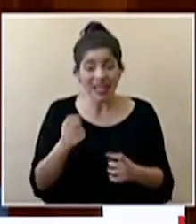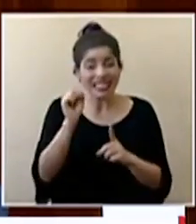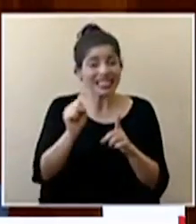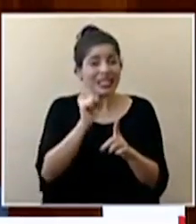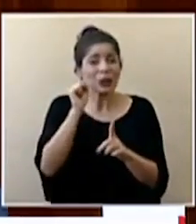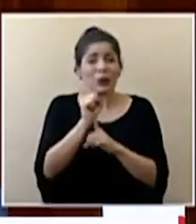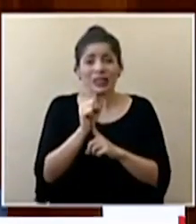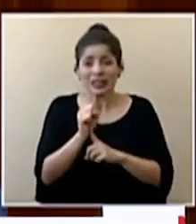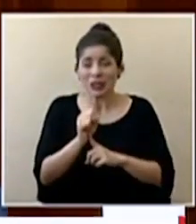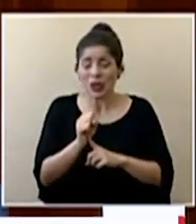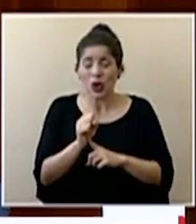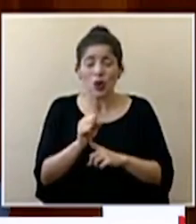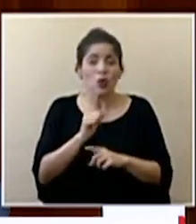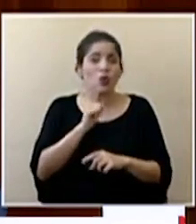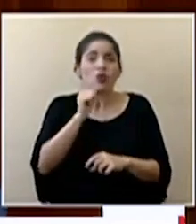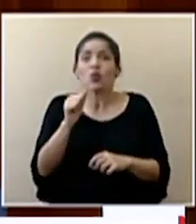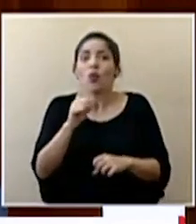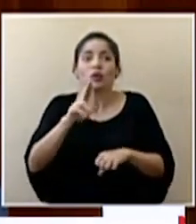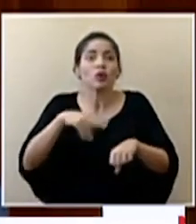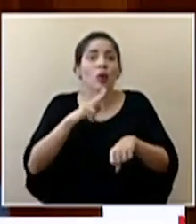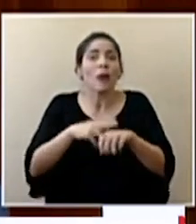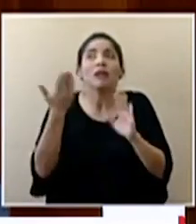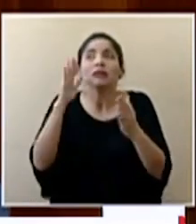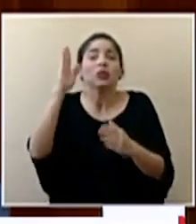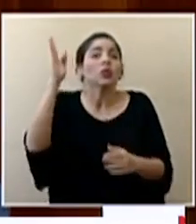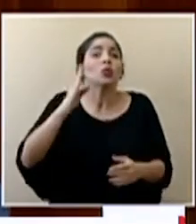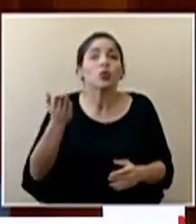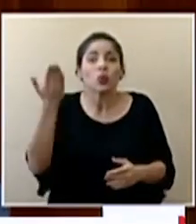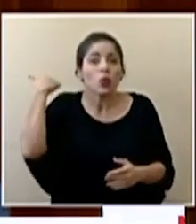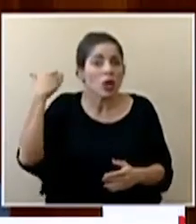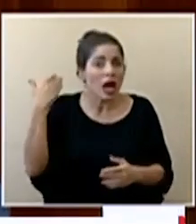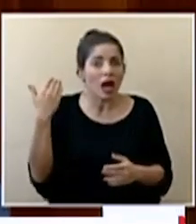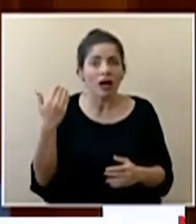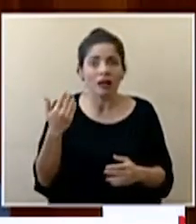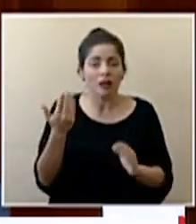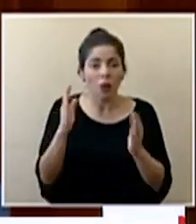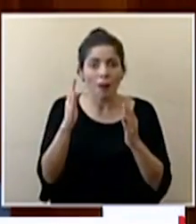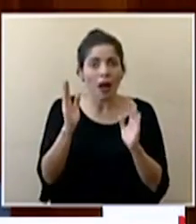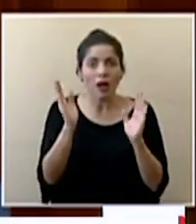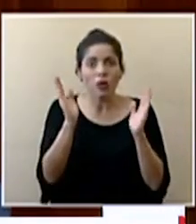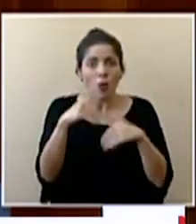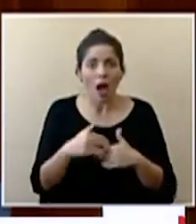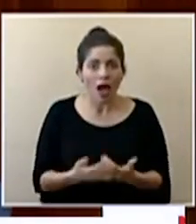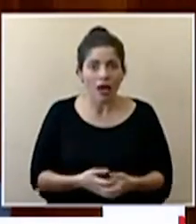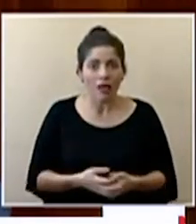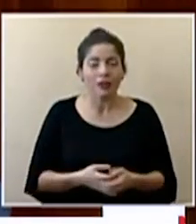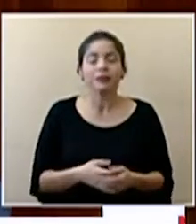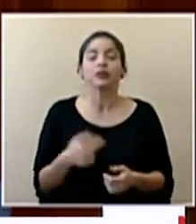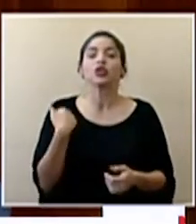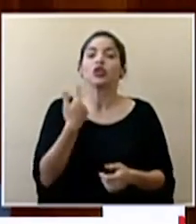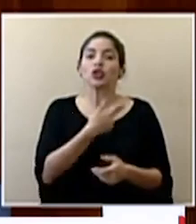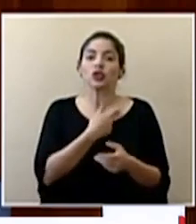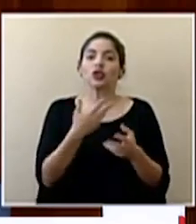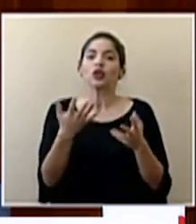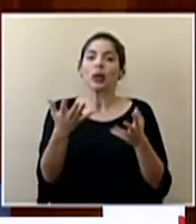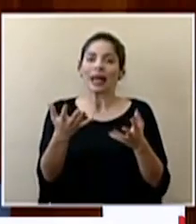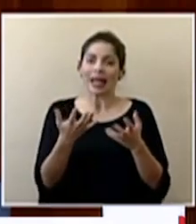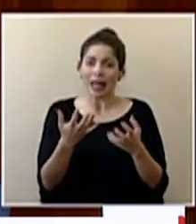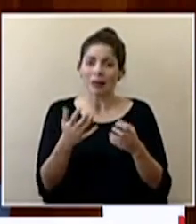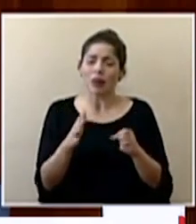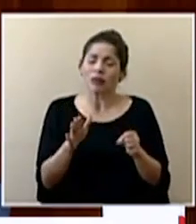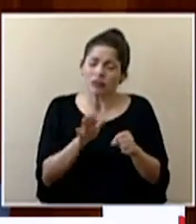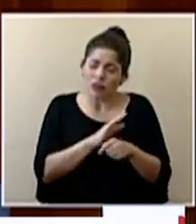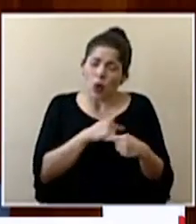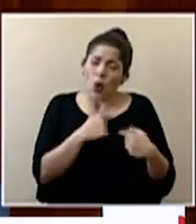completamente inusual inédita sin precedentes y queremos con todo el